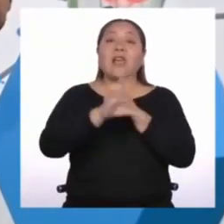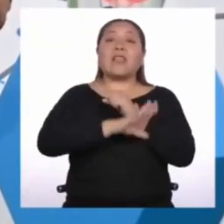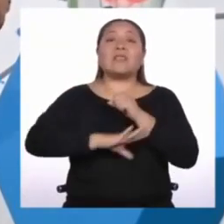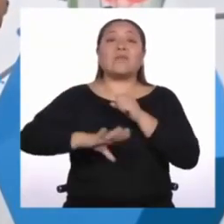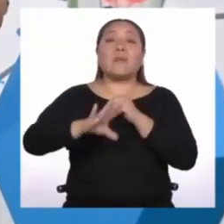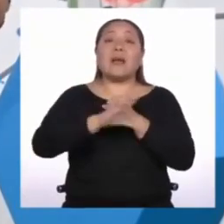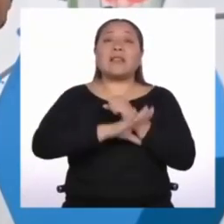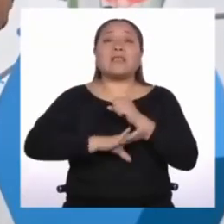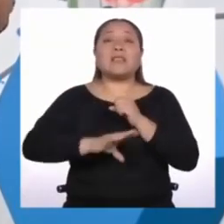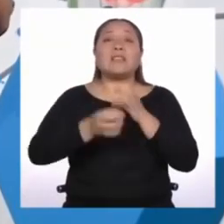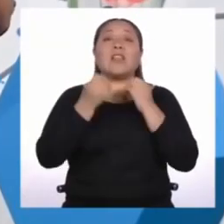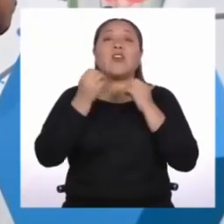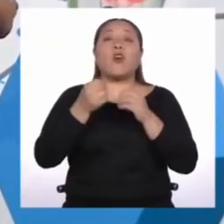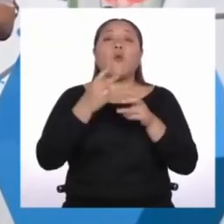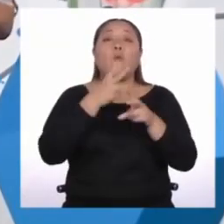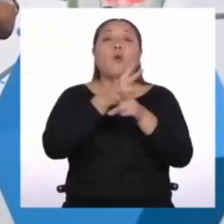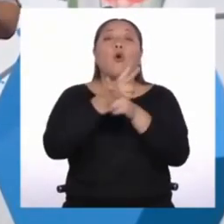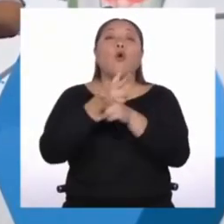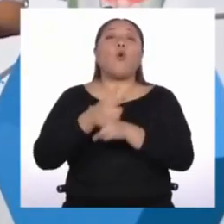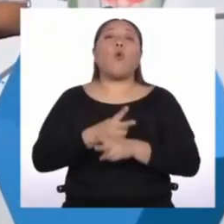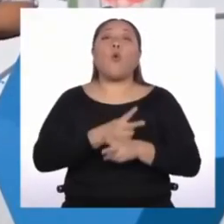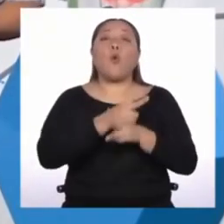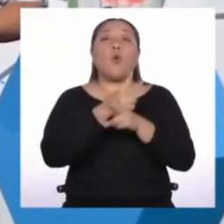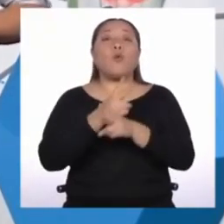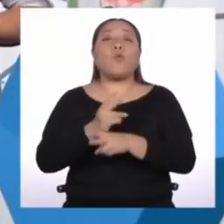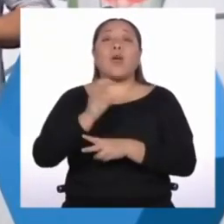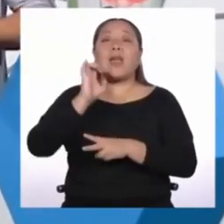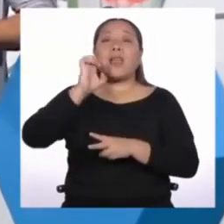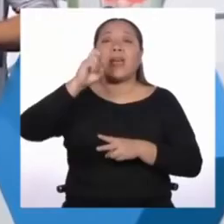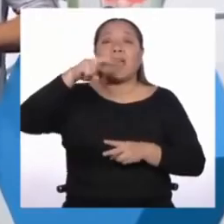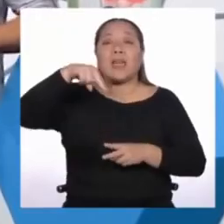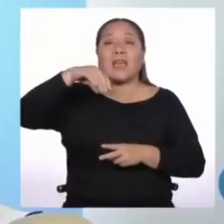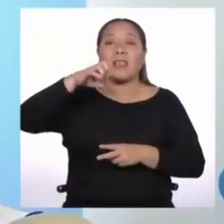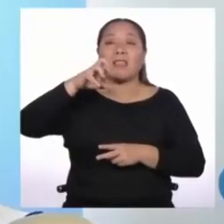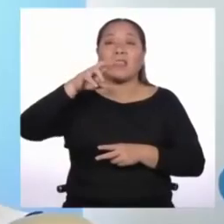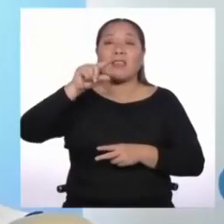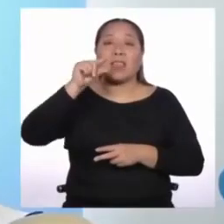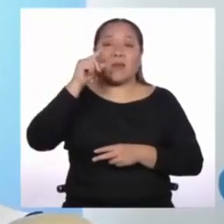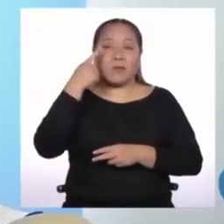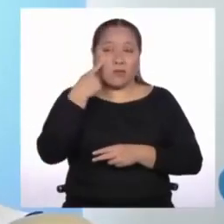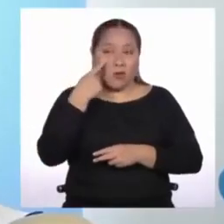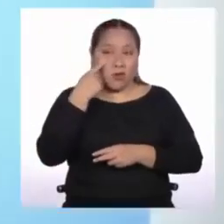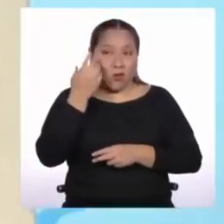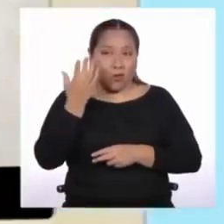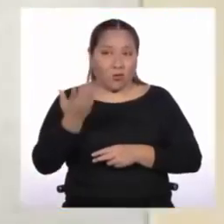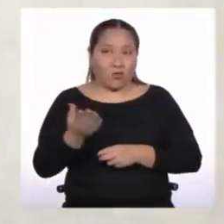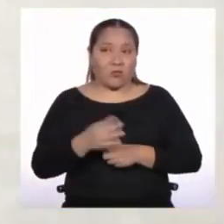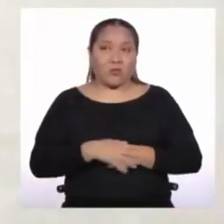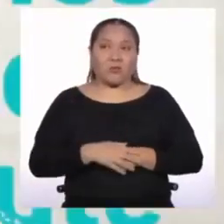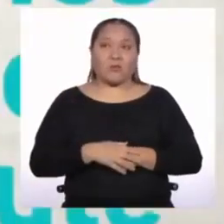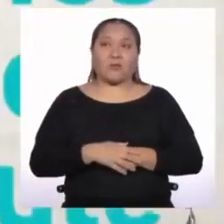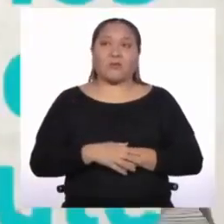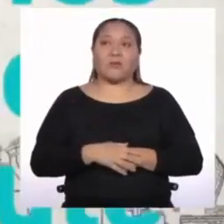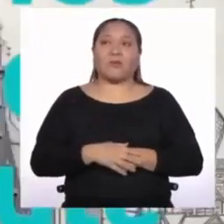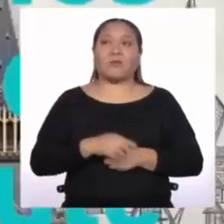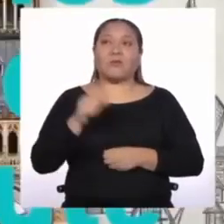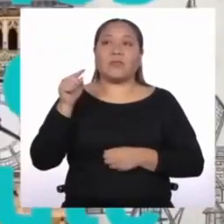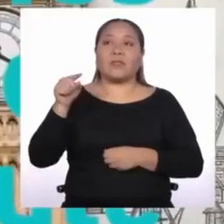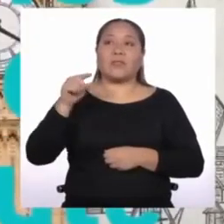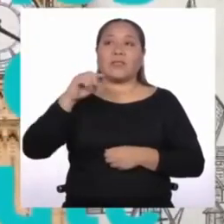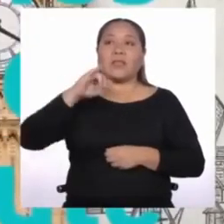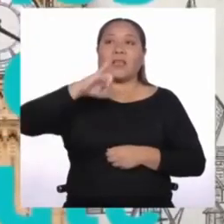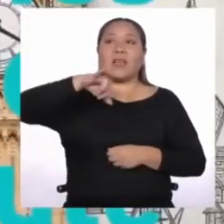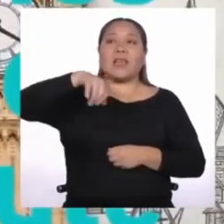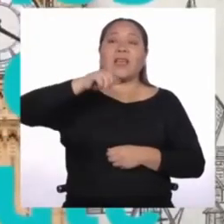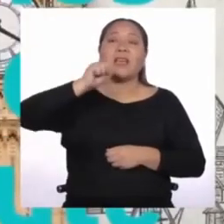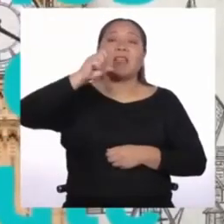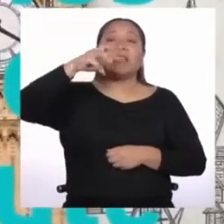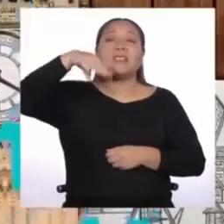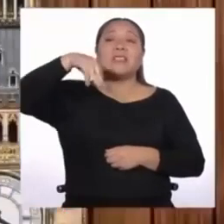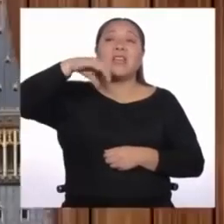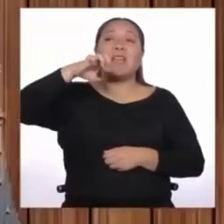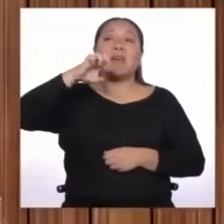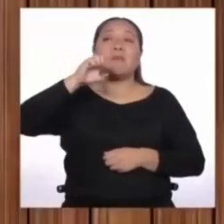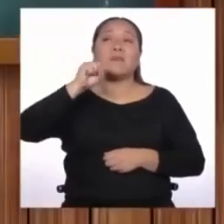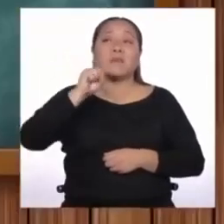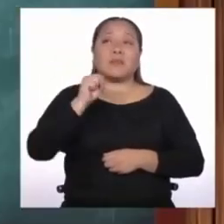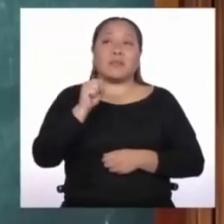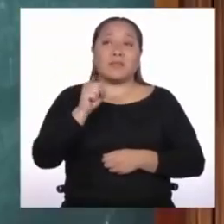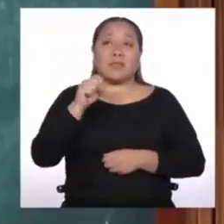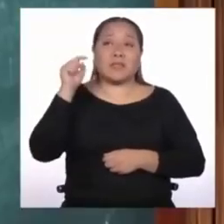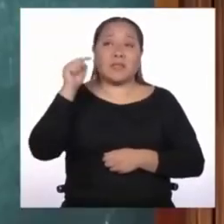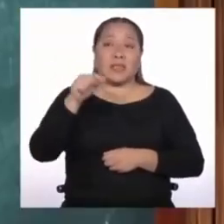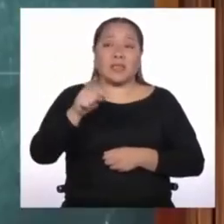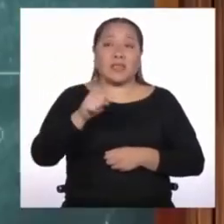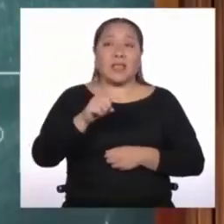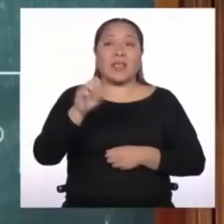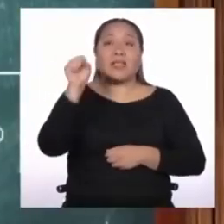conservación de la energía. Y ahora vamos a conocerlo. Prescott Joule fue un físico británico que en el